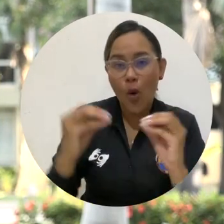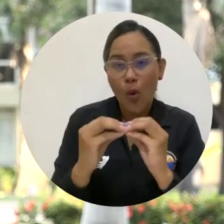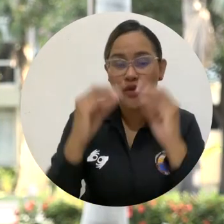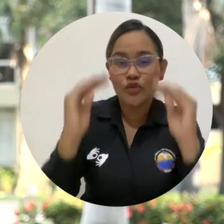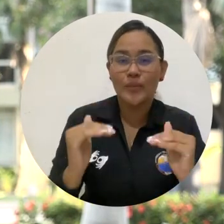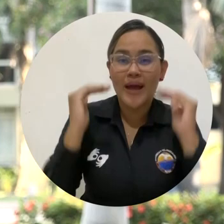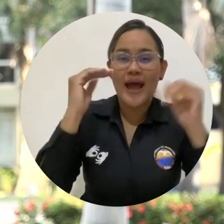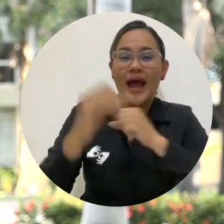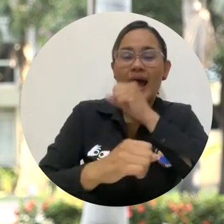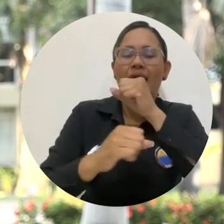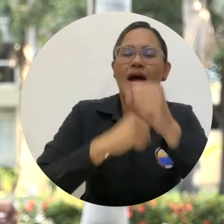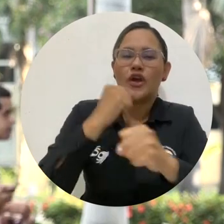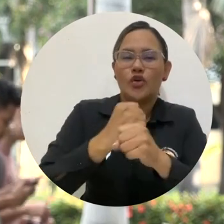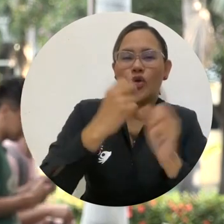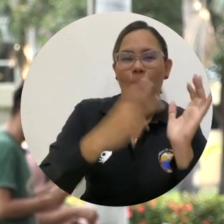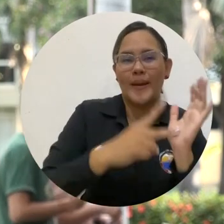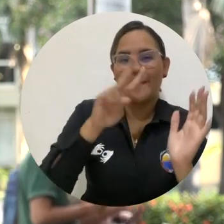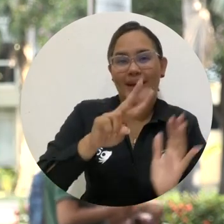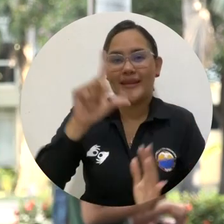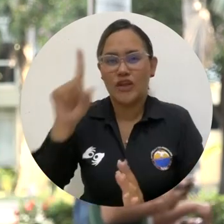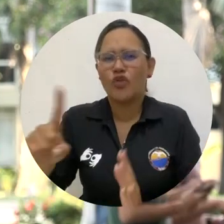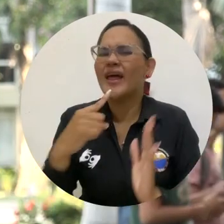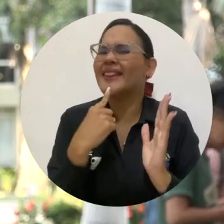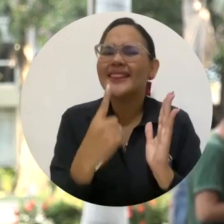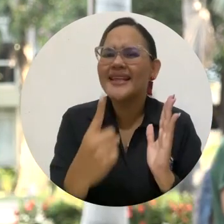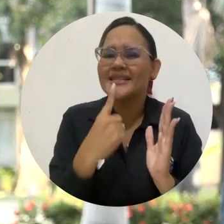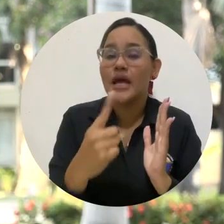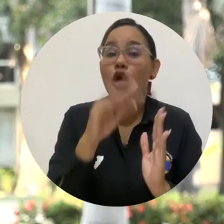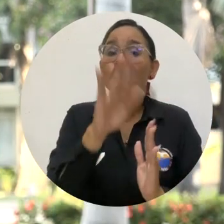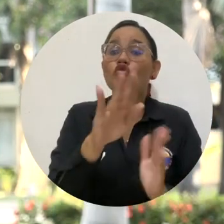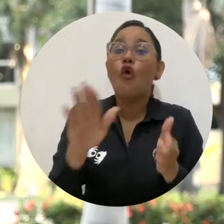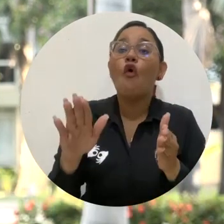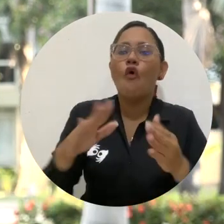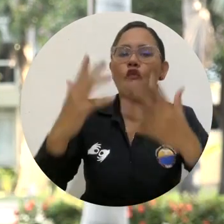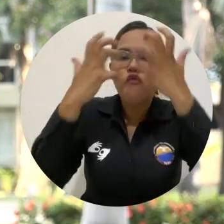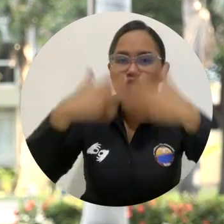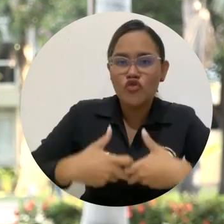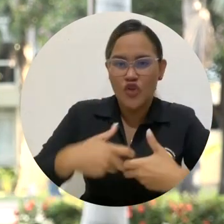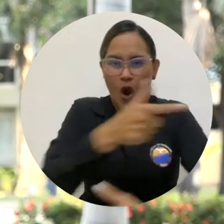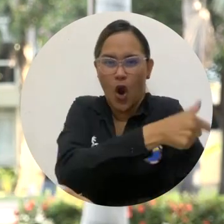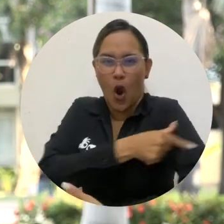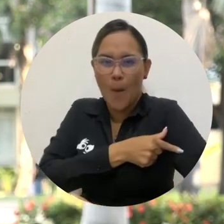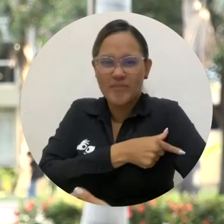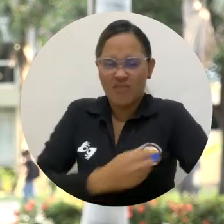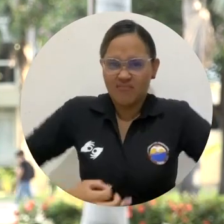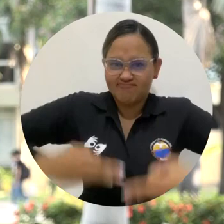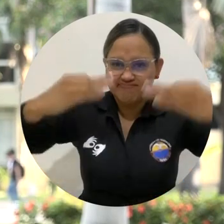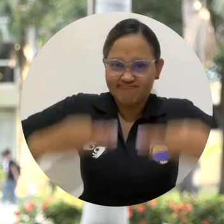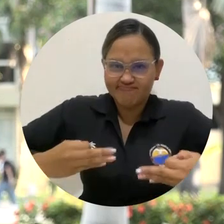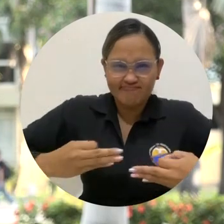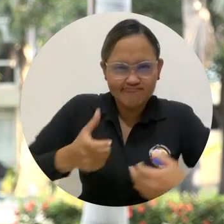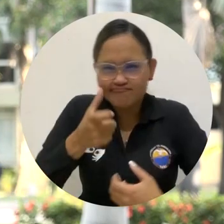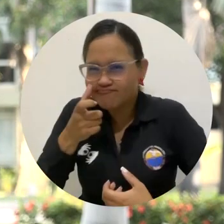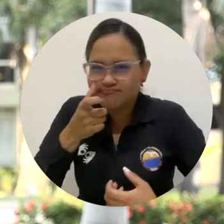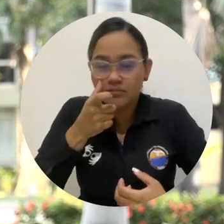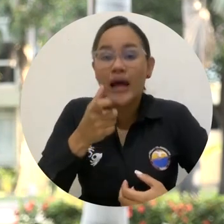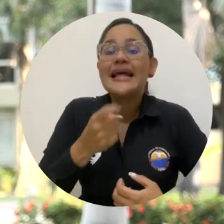Acuerdo Superior Nº 11 de 2021 establece, como una de las funciones del Comité de Garantías,